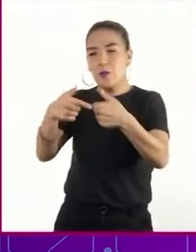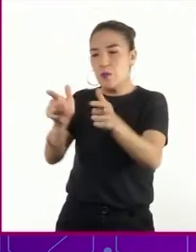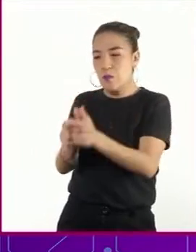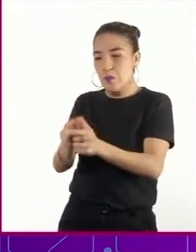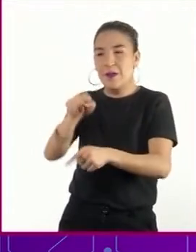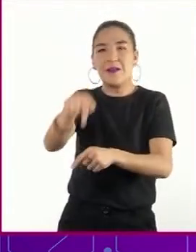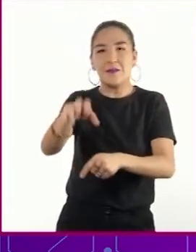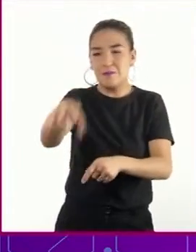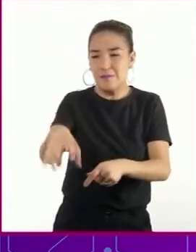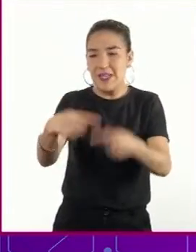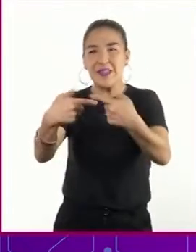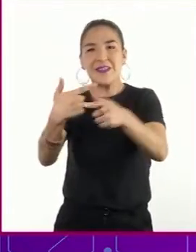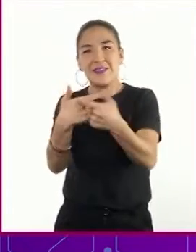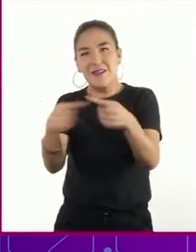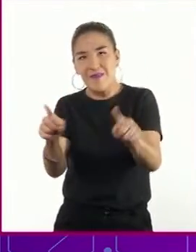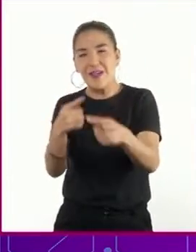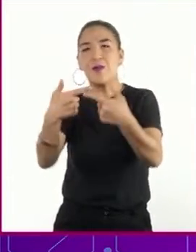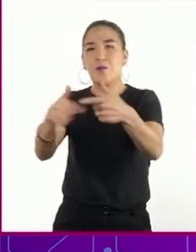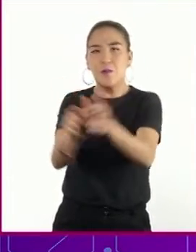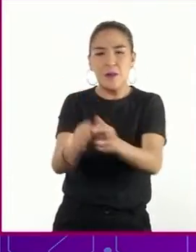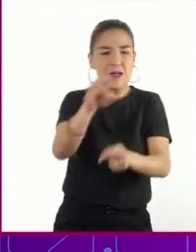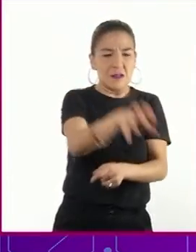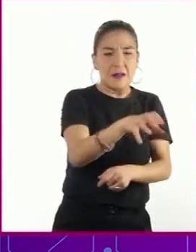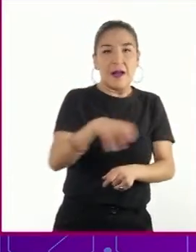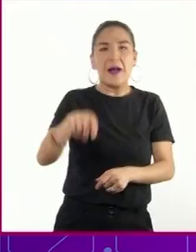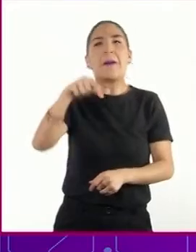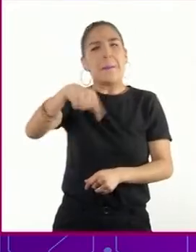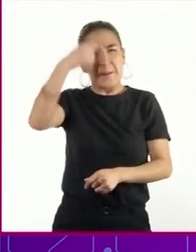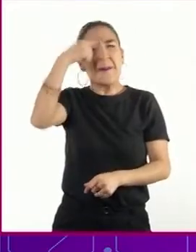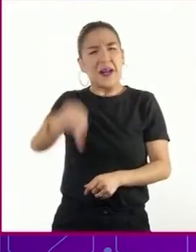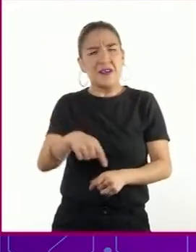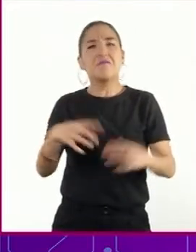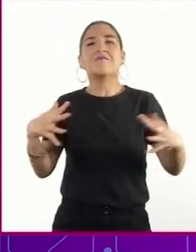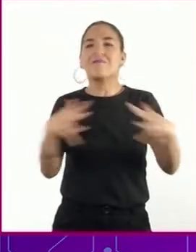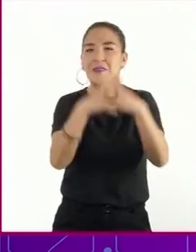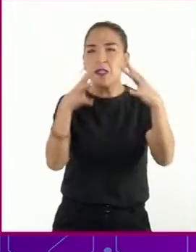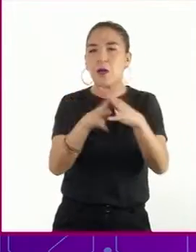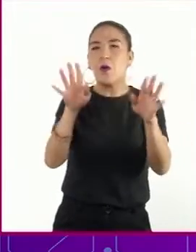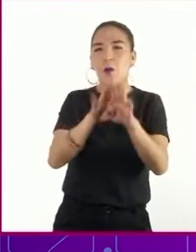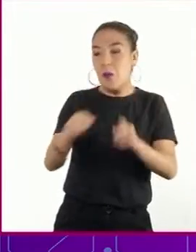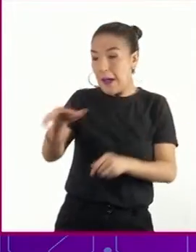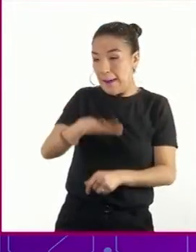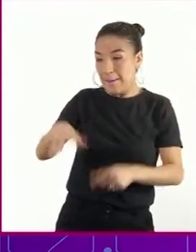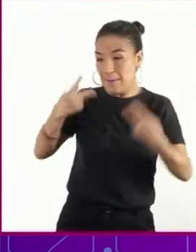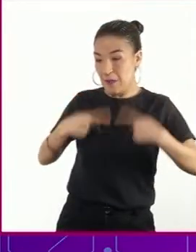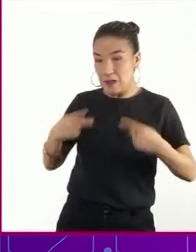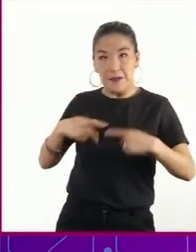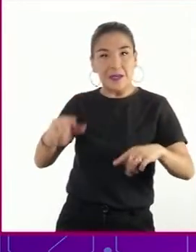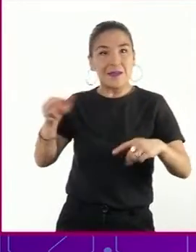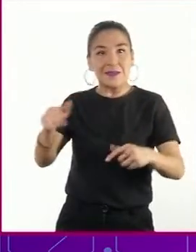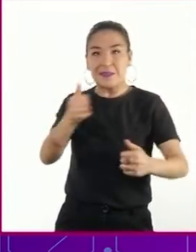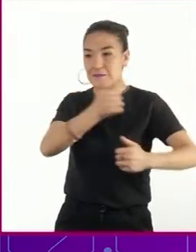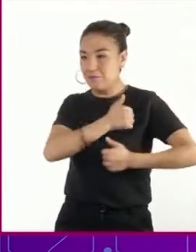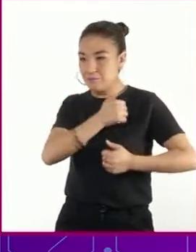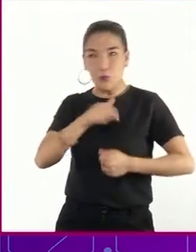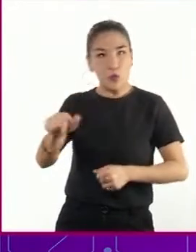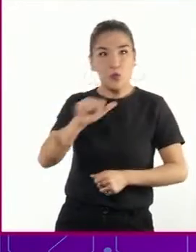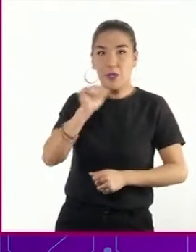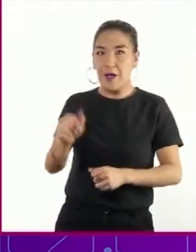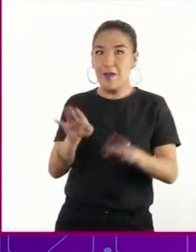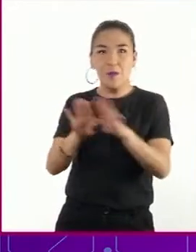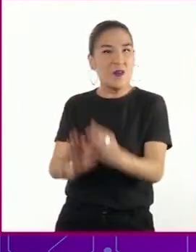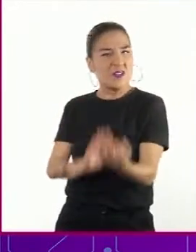De esta manera, el régimen nazi pretendía involucrar en la guerra a una parte de la población que no estaba en el frente de batalla.